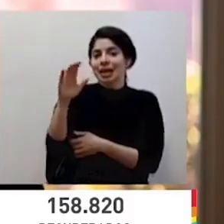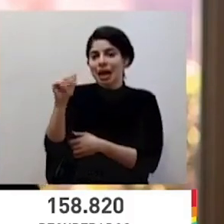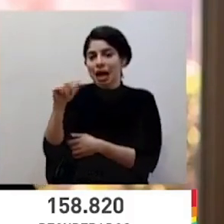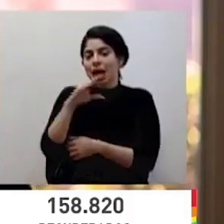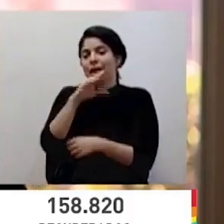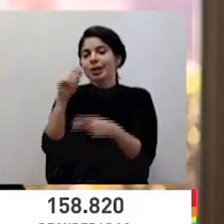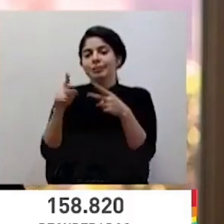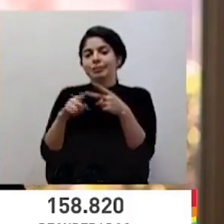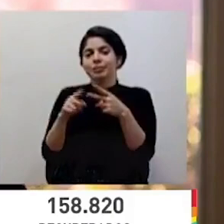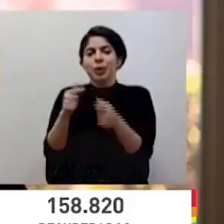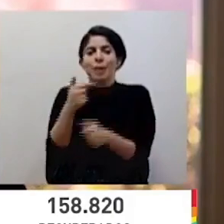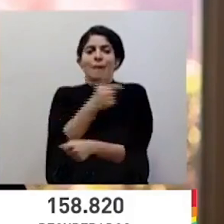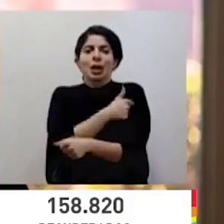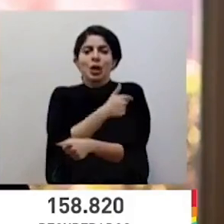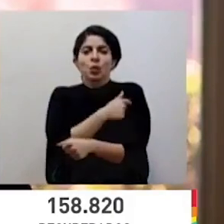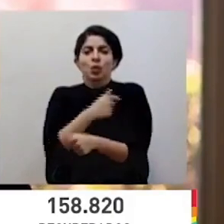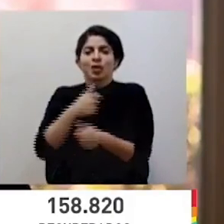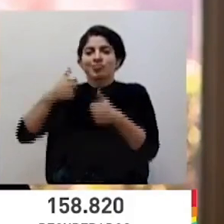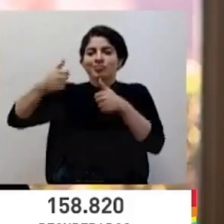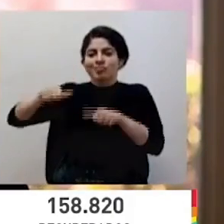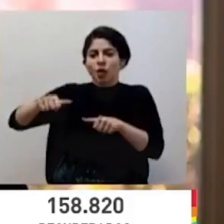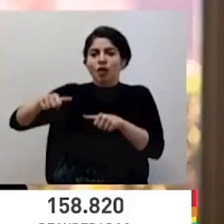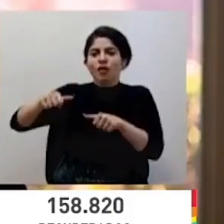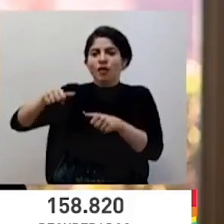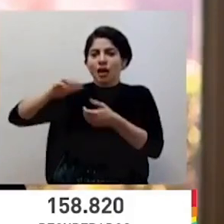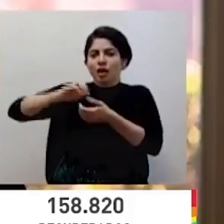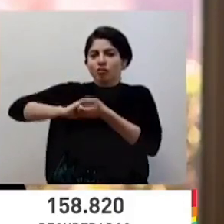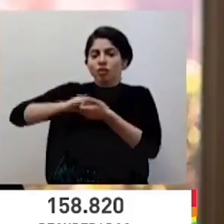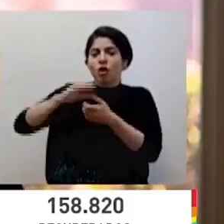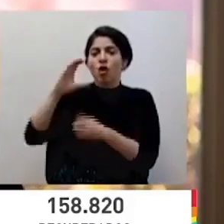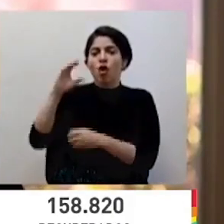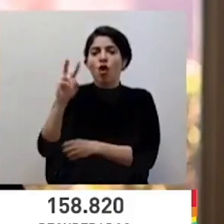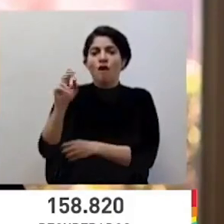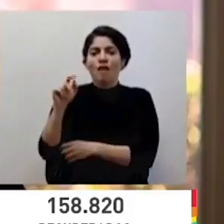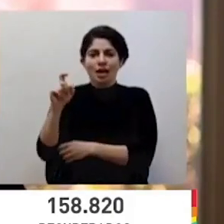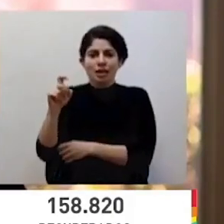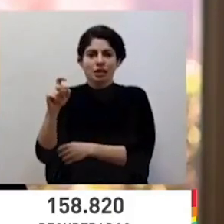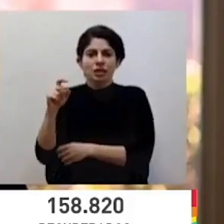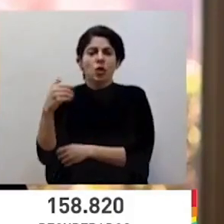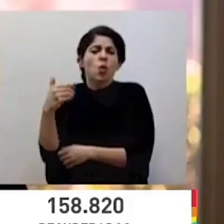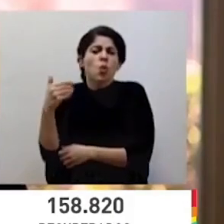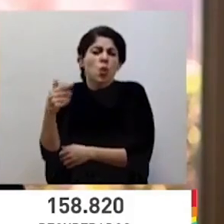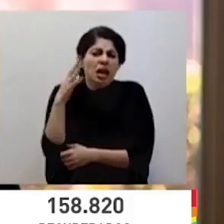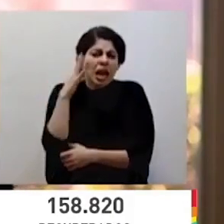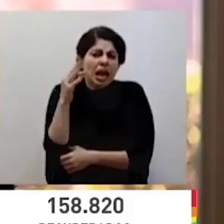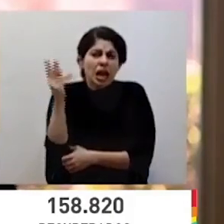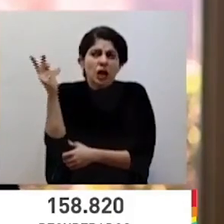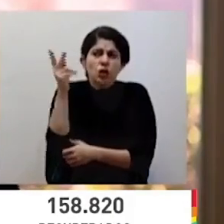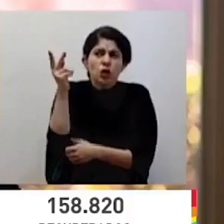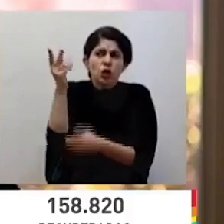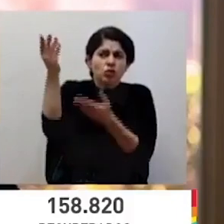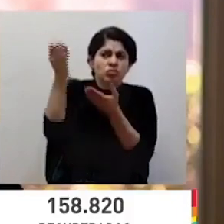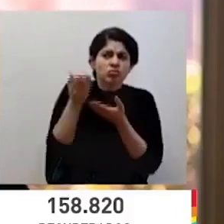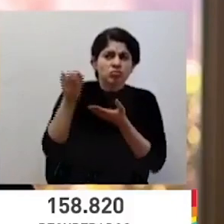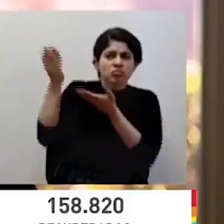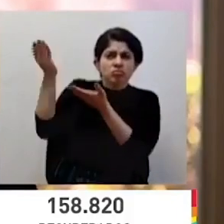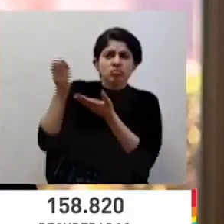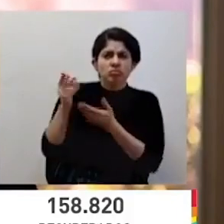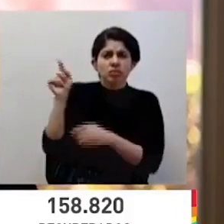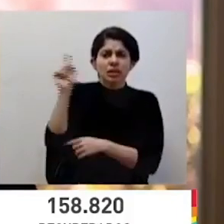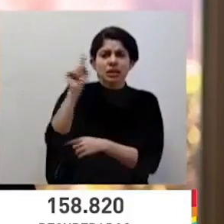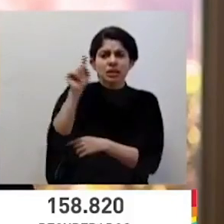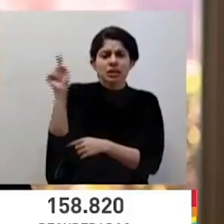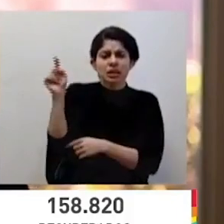llegada de las dosis del convenio de COVAX? ¿Para cuándo se cree que puede estar llegando ese tipo de